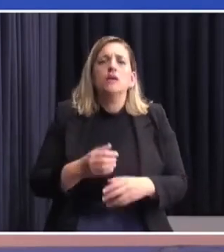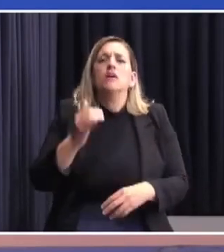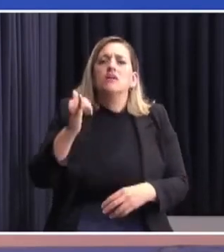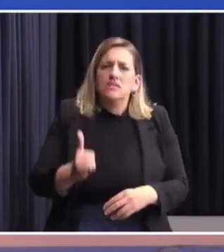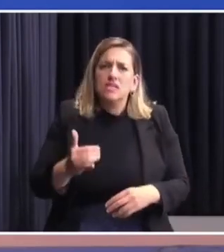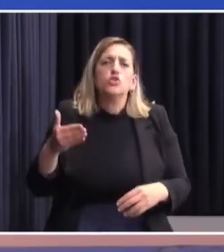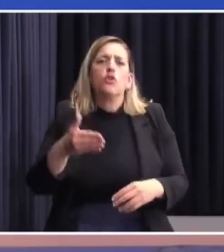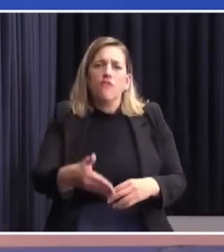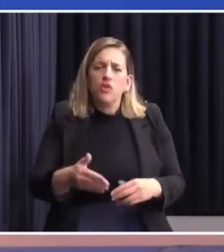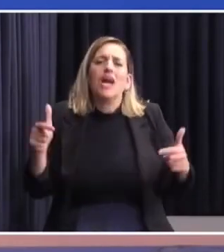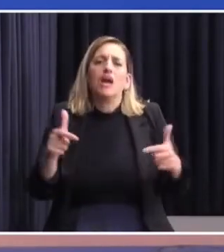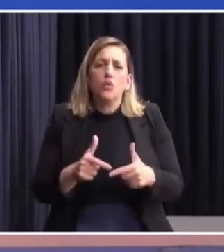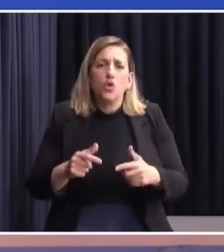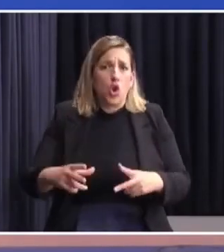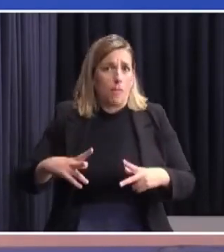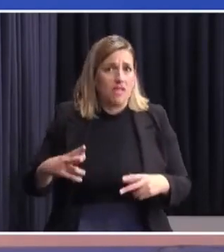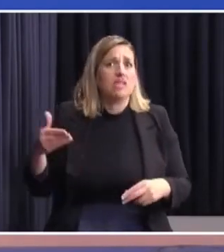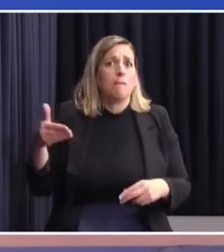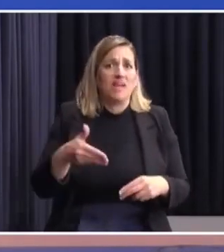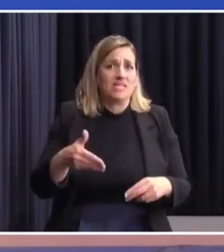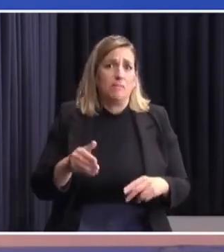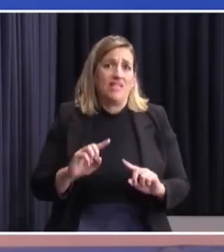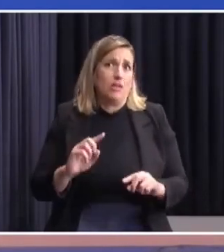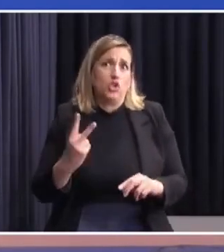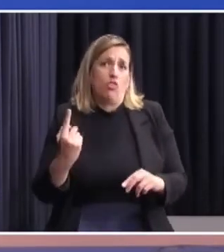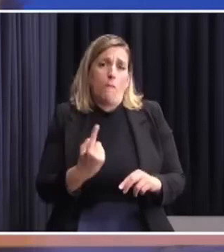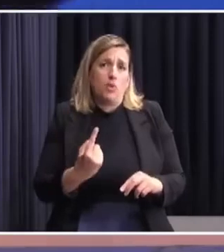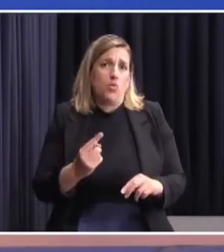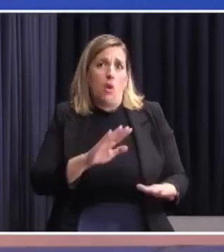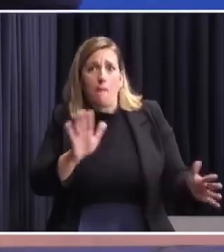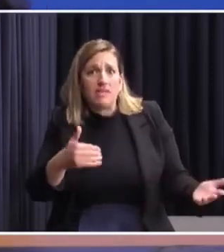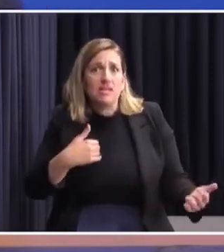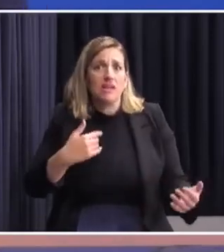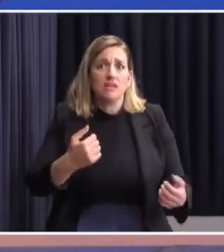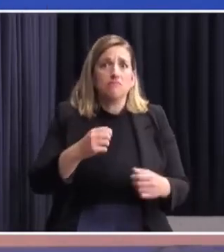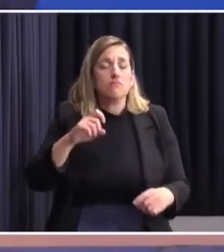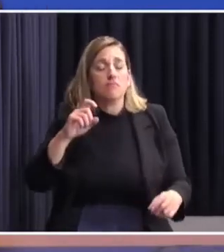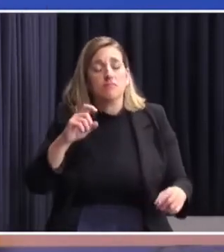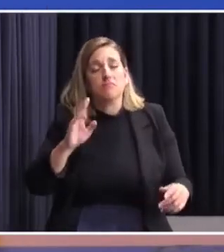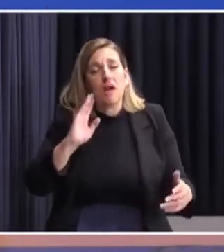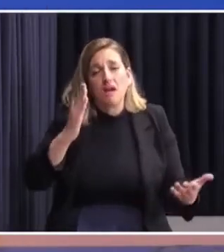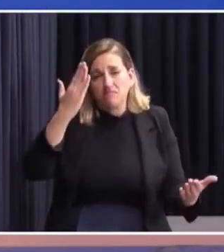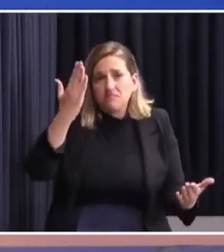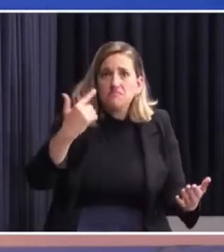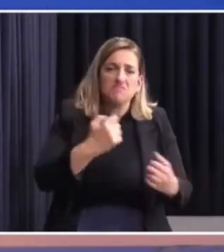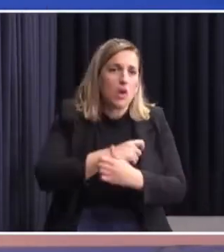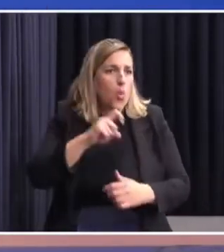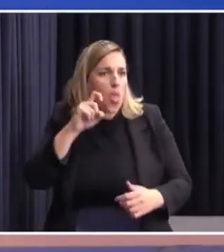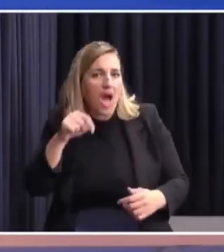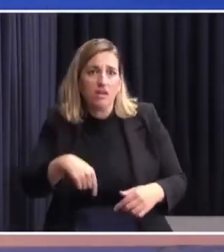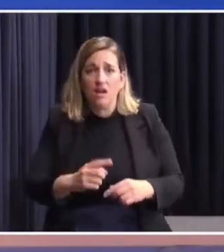Sí, pasé por la reunión, según me dicen los participantes, no llegué a los dos minutos, pasé a saludar, es acá arriba, en el piso 11, cosa que hago